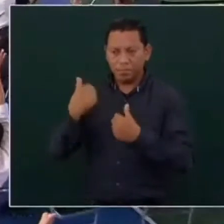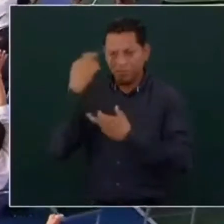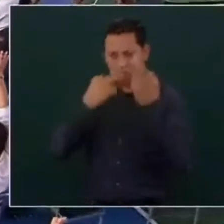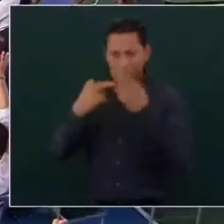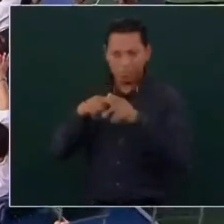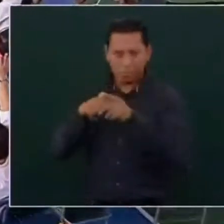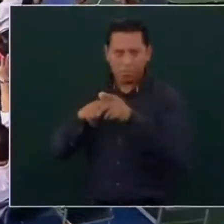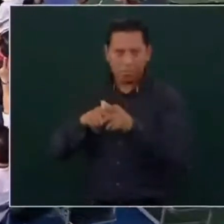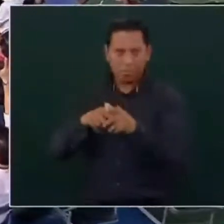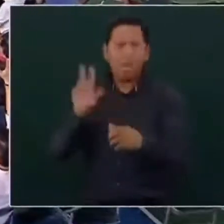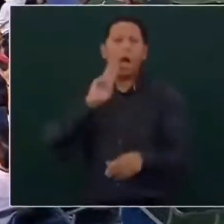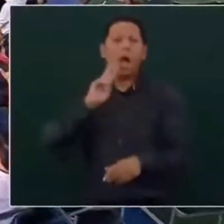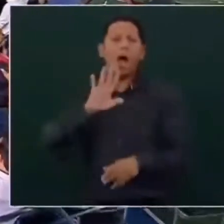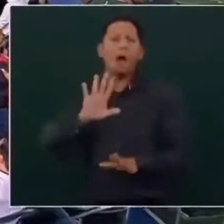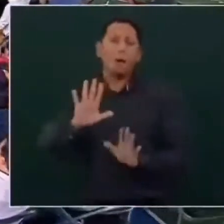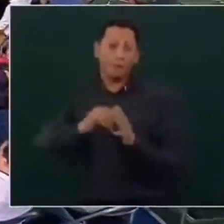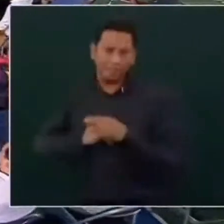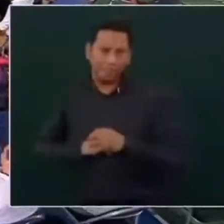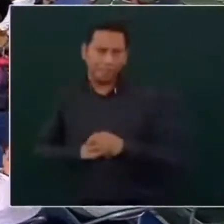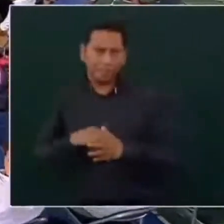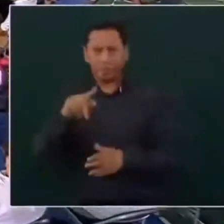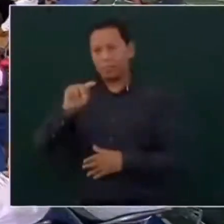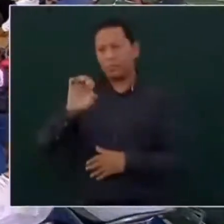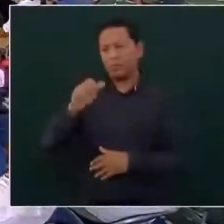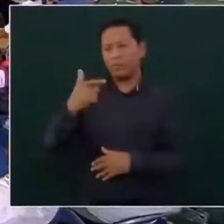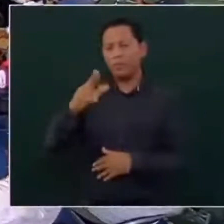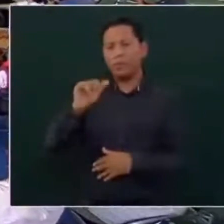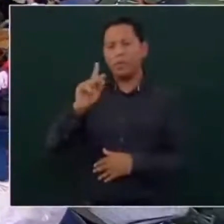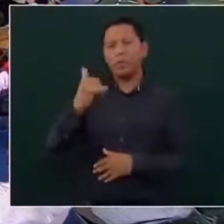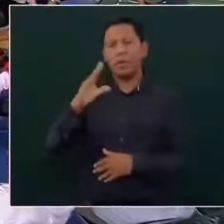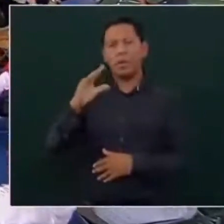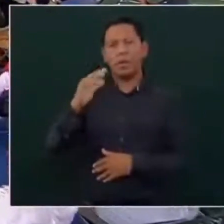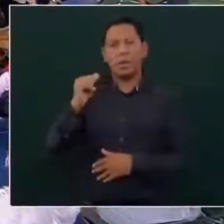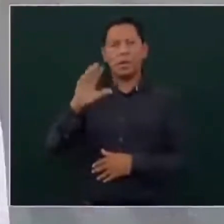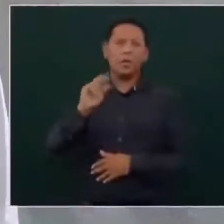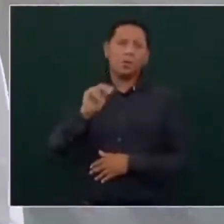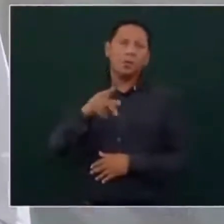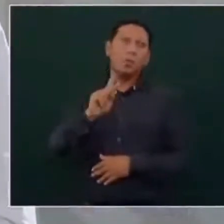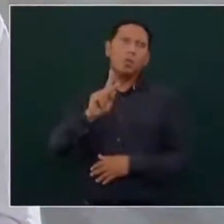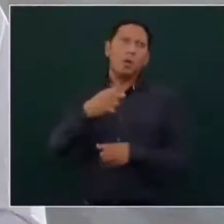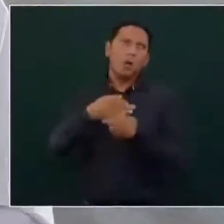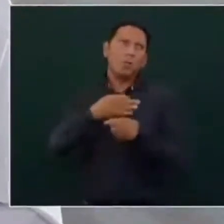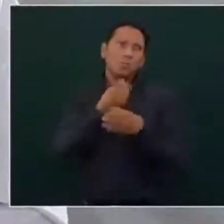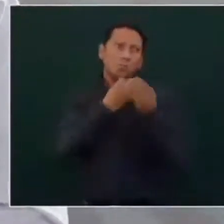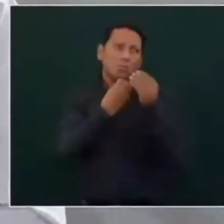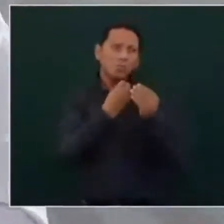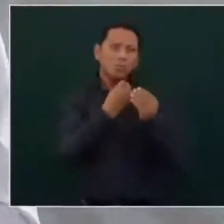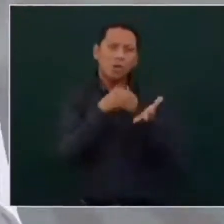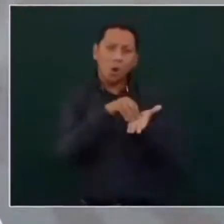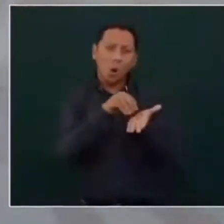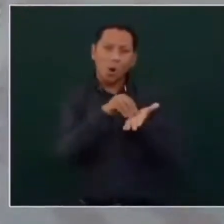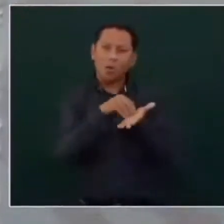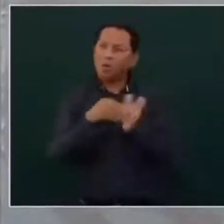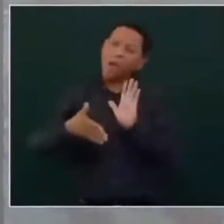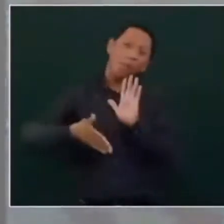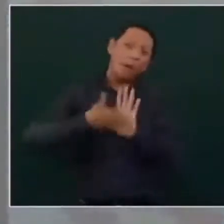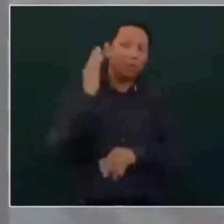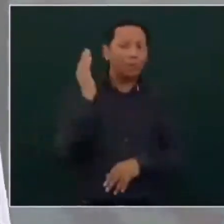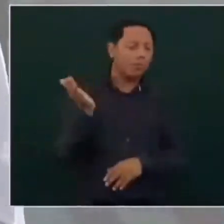¿Qué les parece si, pues no una Tenguayaca, pero un cochito. Este, vámonos ya.